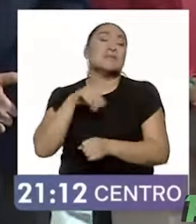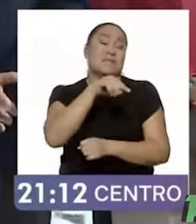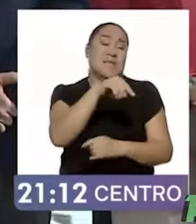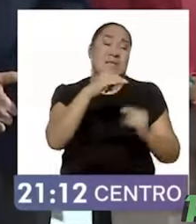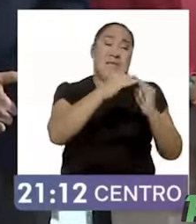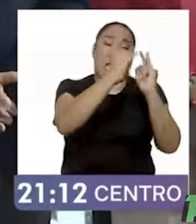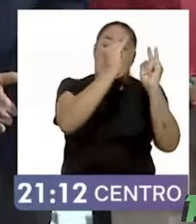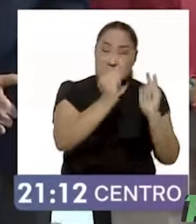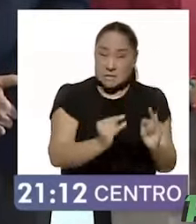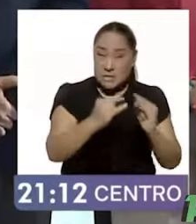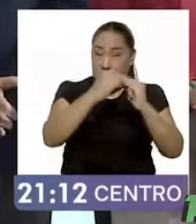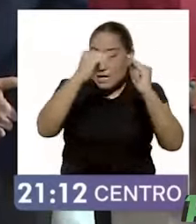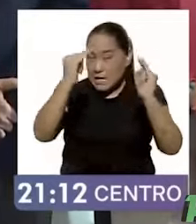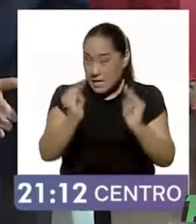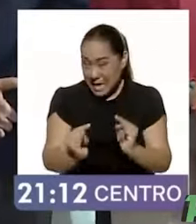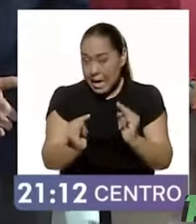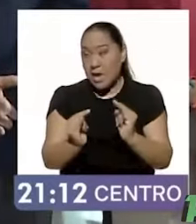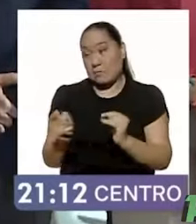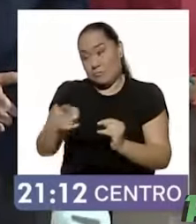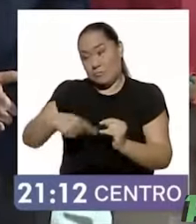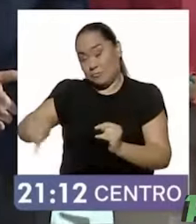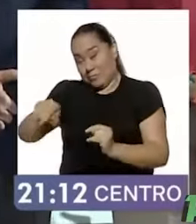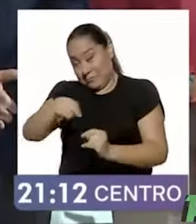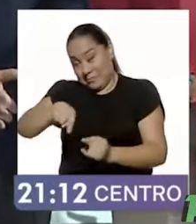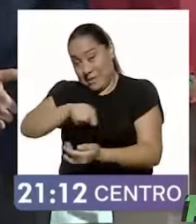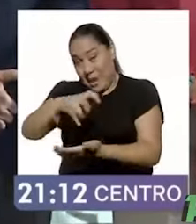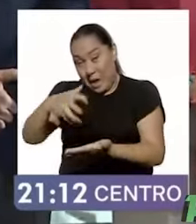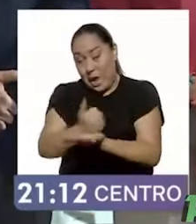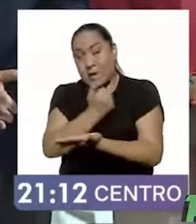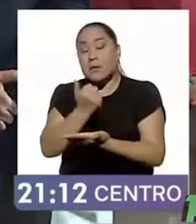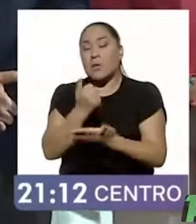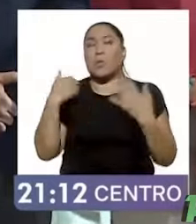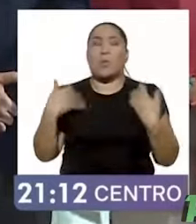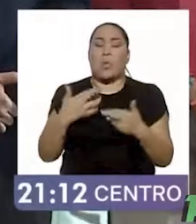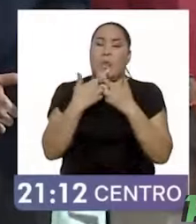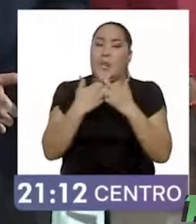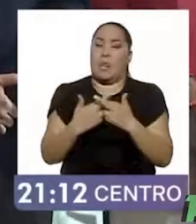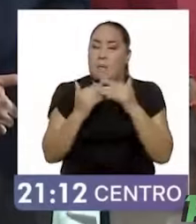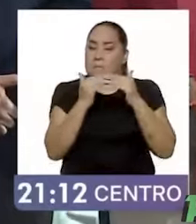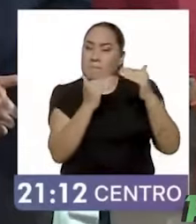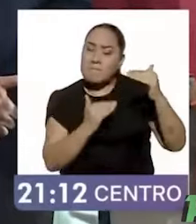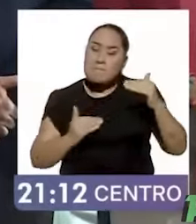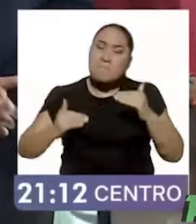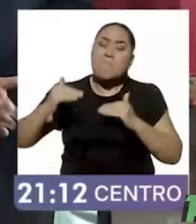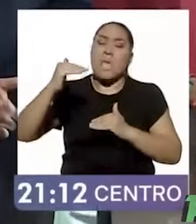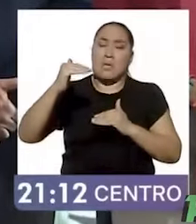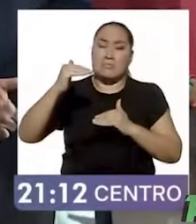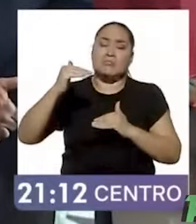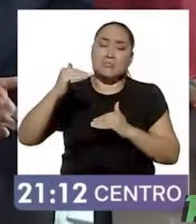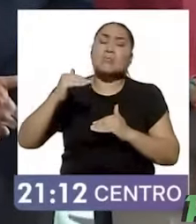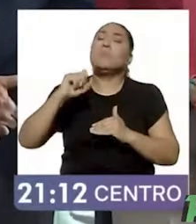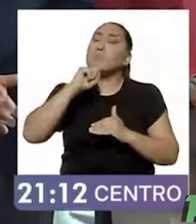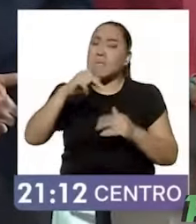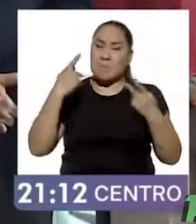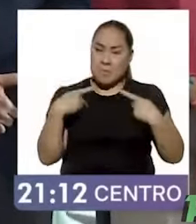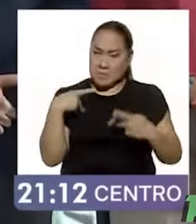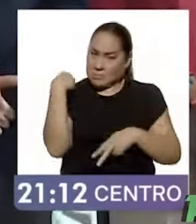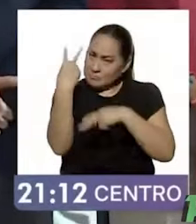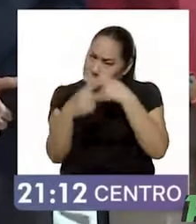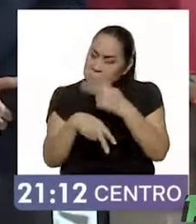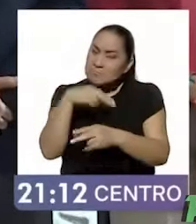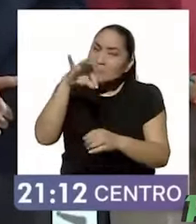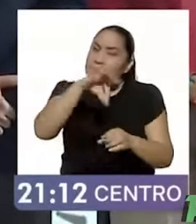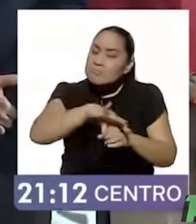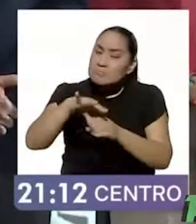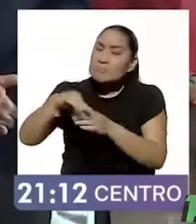en las que ganamos, ganamos por un amplio margen, y además con una altísima participación de